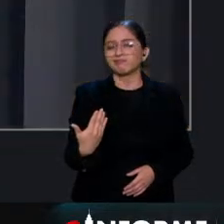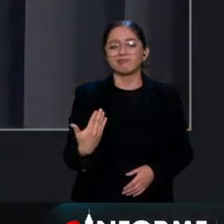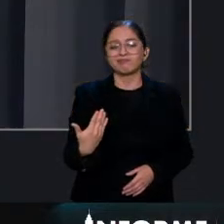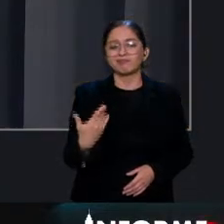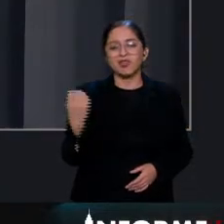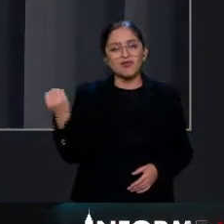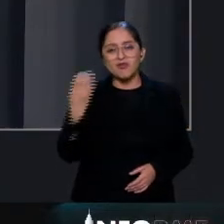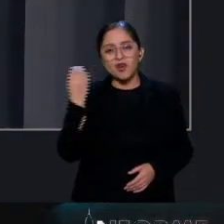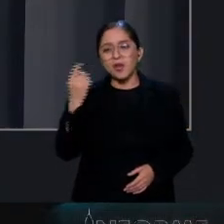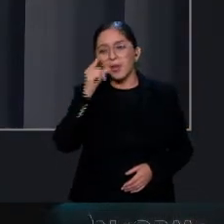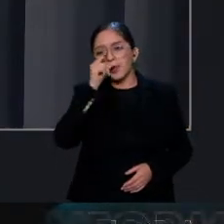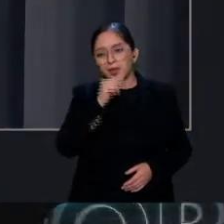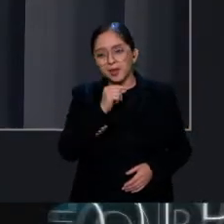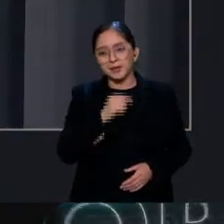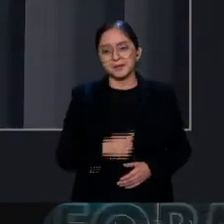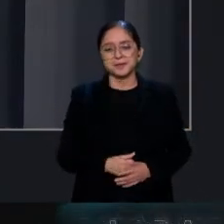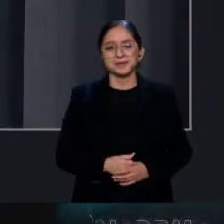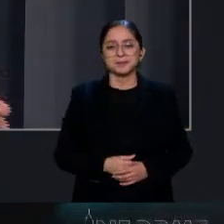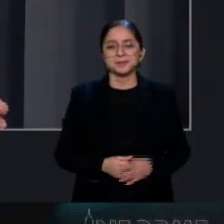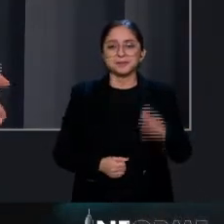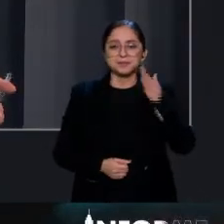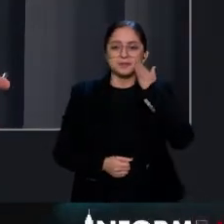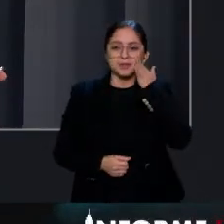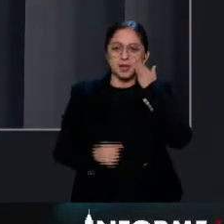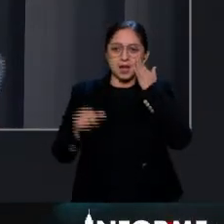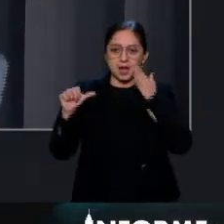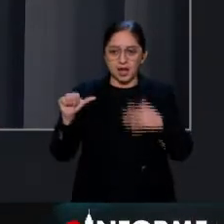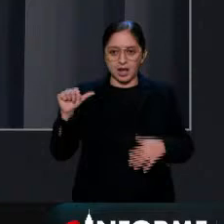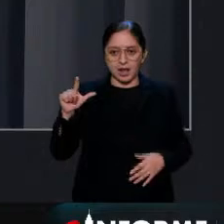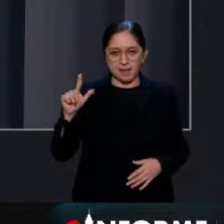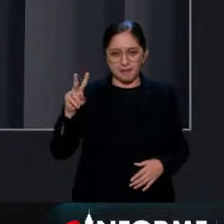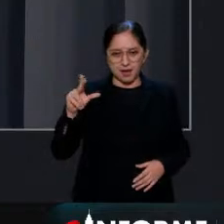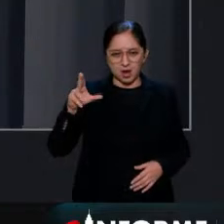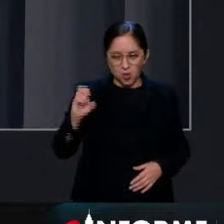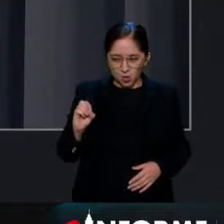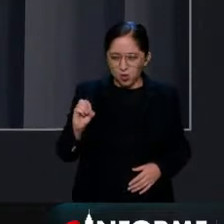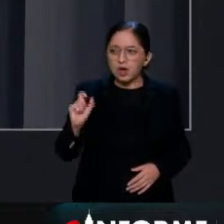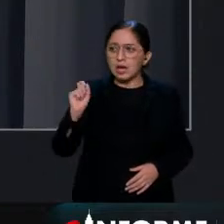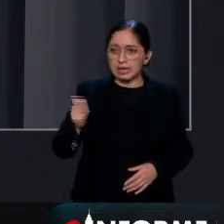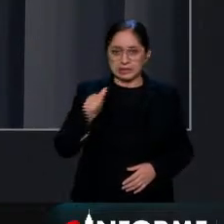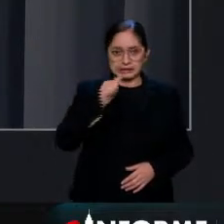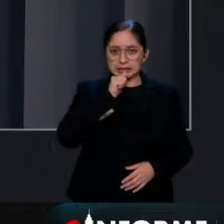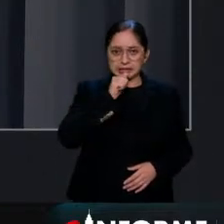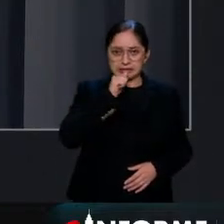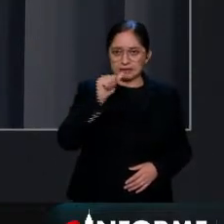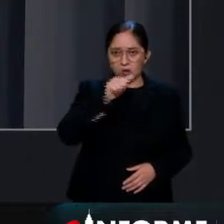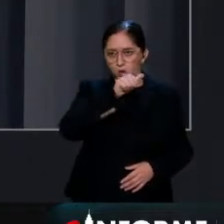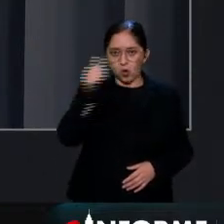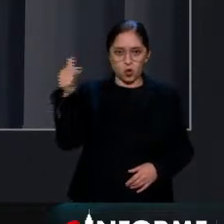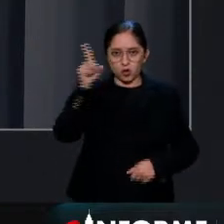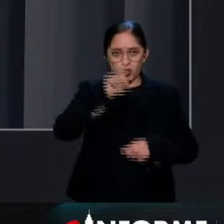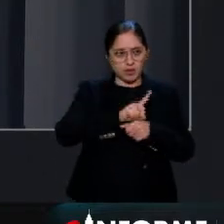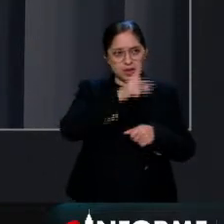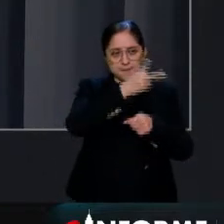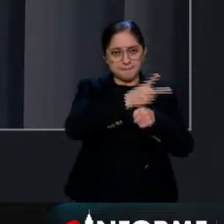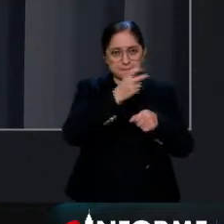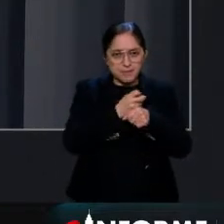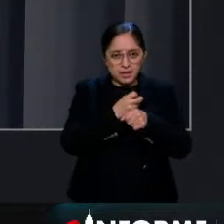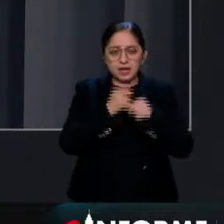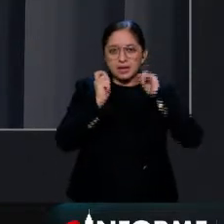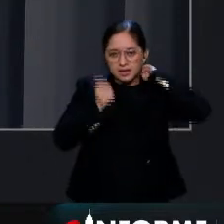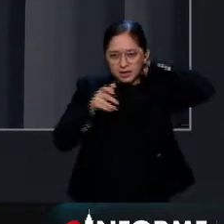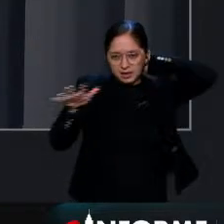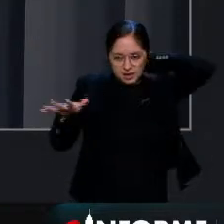la verdad es que no te habíamos invitado antes porque se habían estado tratando temas que pues ni siquiera estaban justamente en la iniciativa de